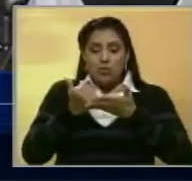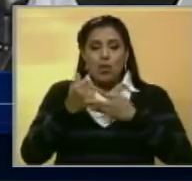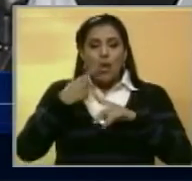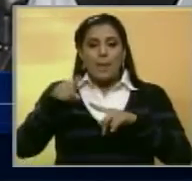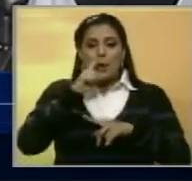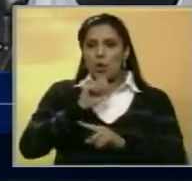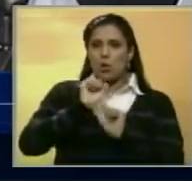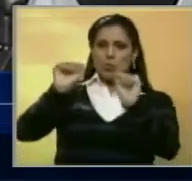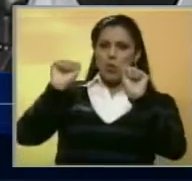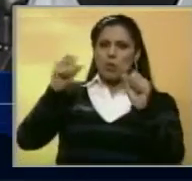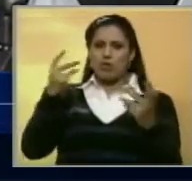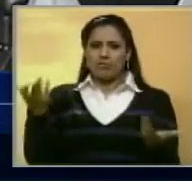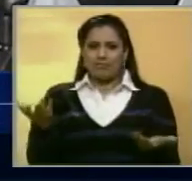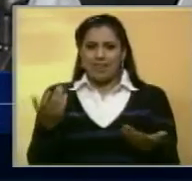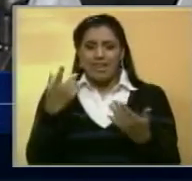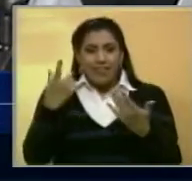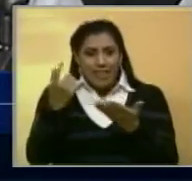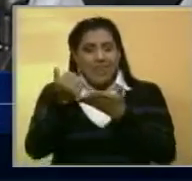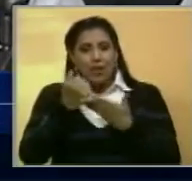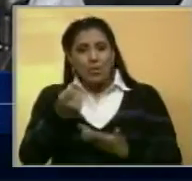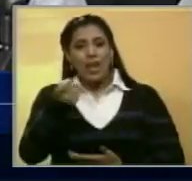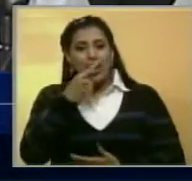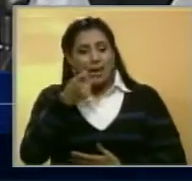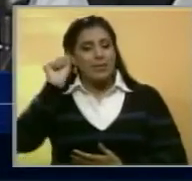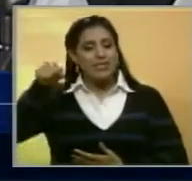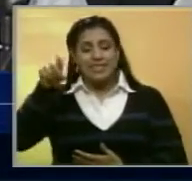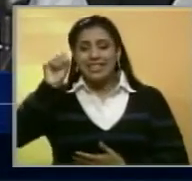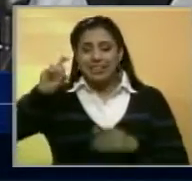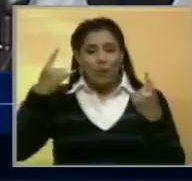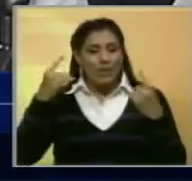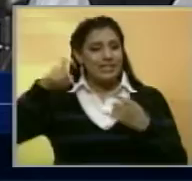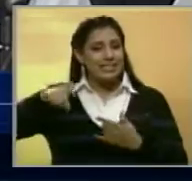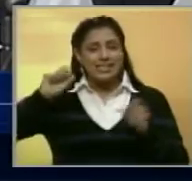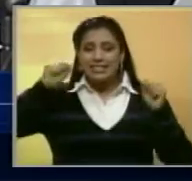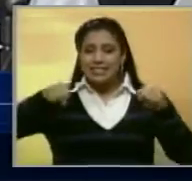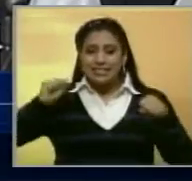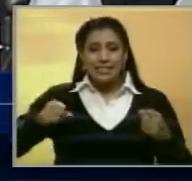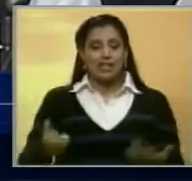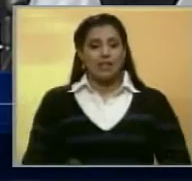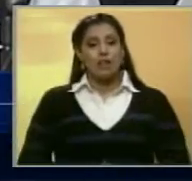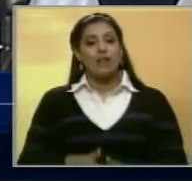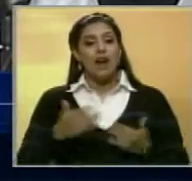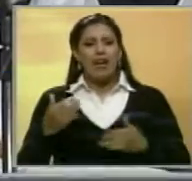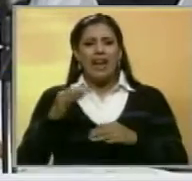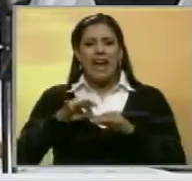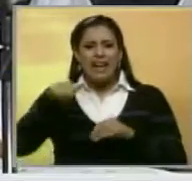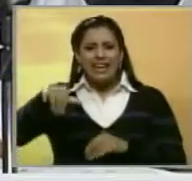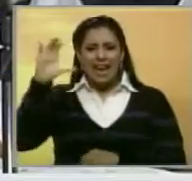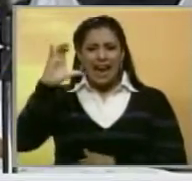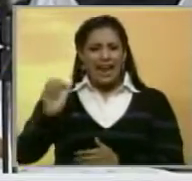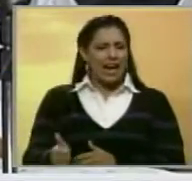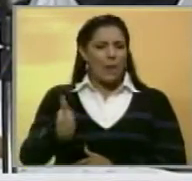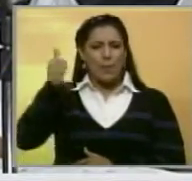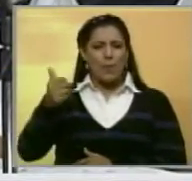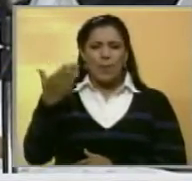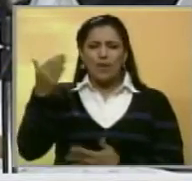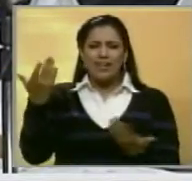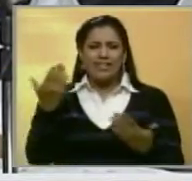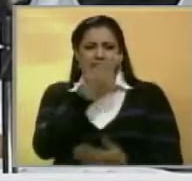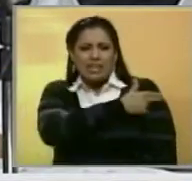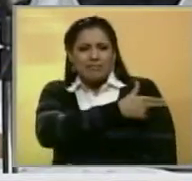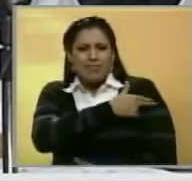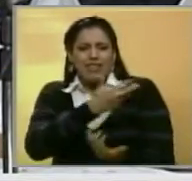canales de esa vía de que lleguen los medicamentos aquí en Venezuela. ¿En Caracas hay alguna situación especial en los hospitales? Por ser la capital y por ser